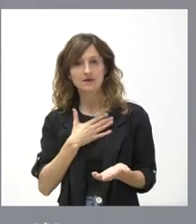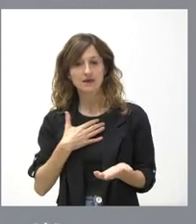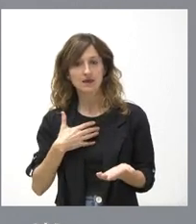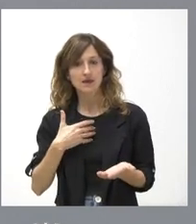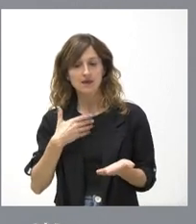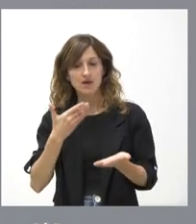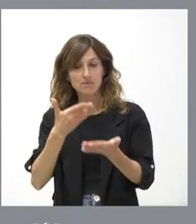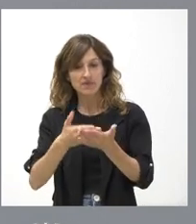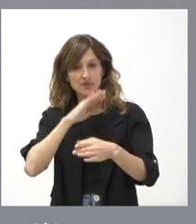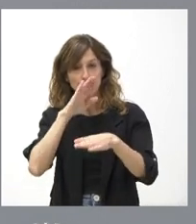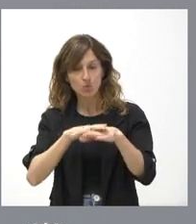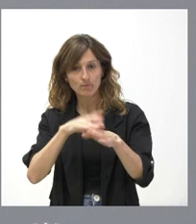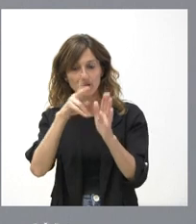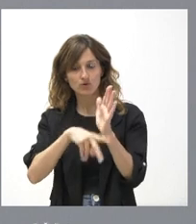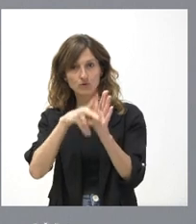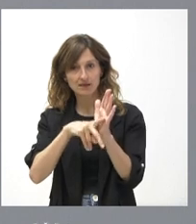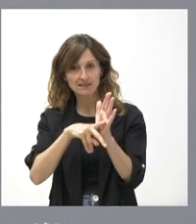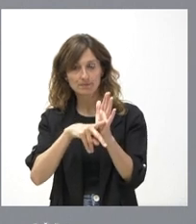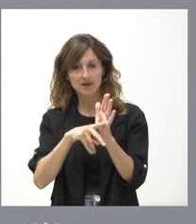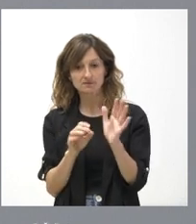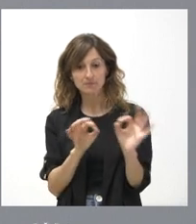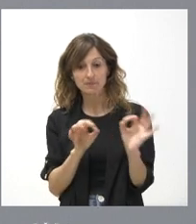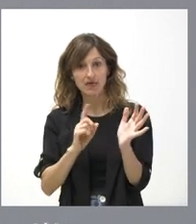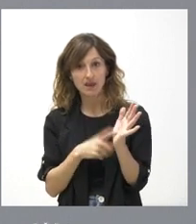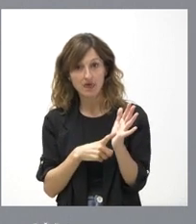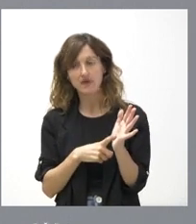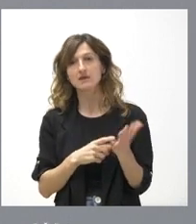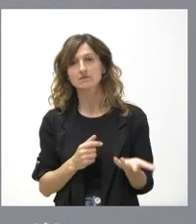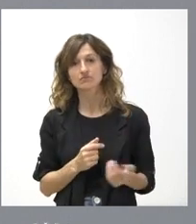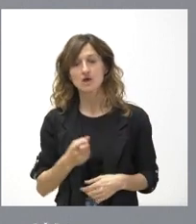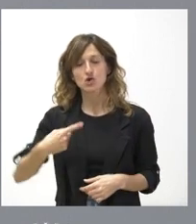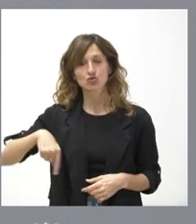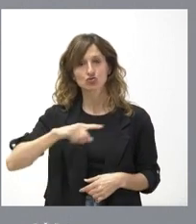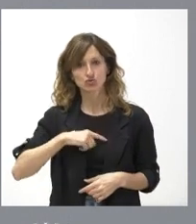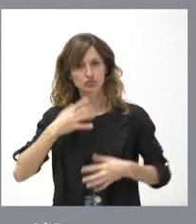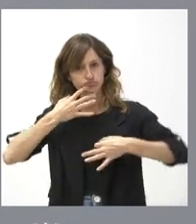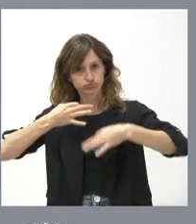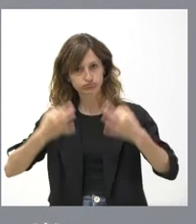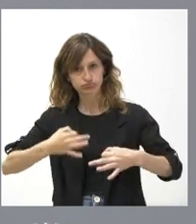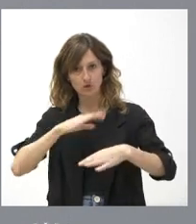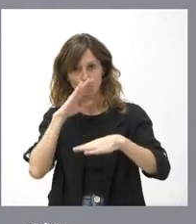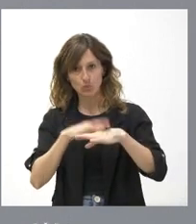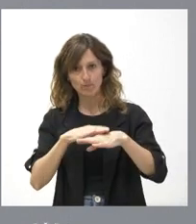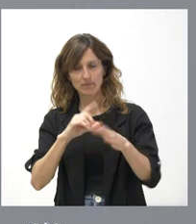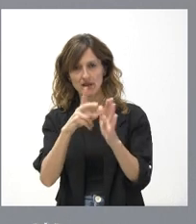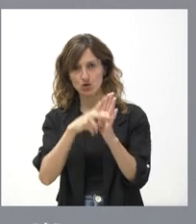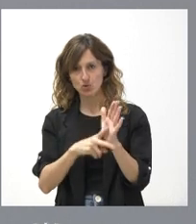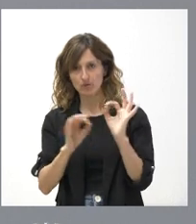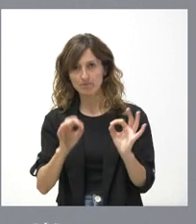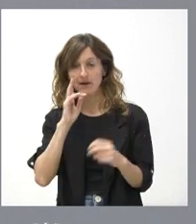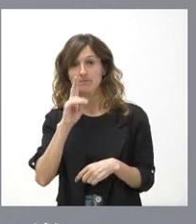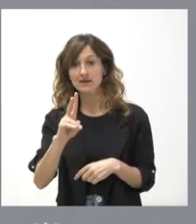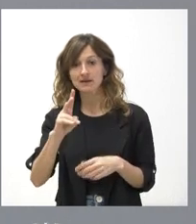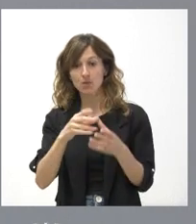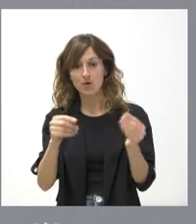cumplimiento de las normativas previstas en esta ley, nosotros garantizamos este cumplimiento de esta normativa, como ven ustedes